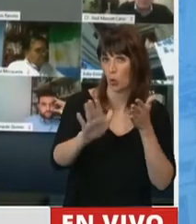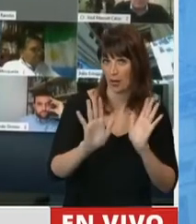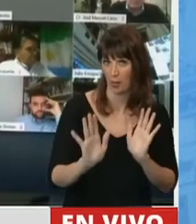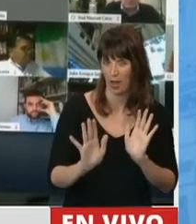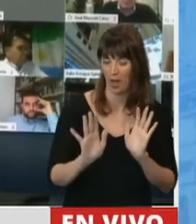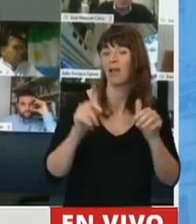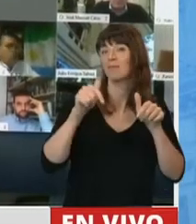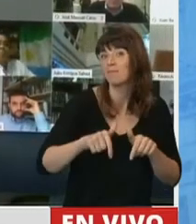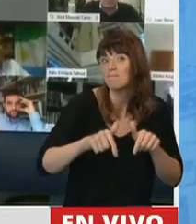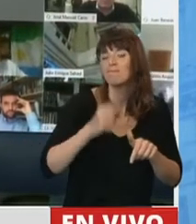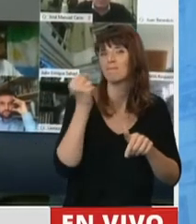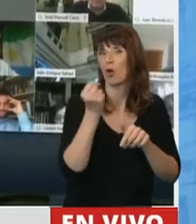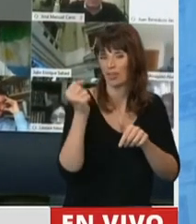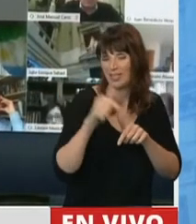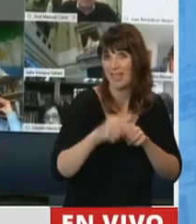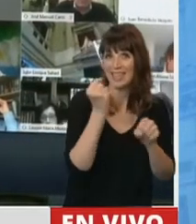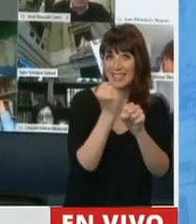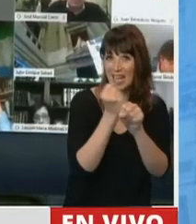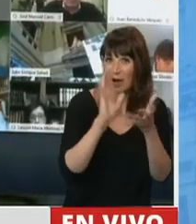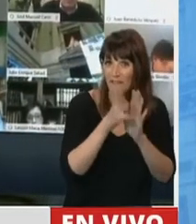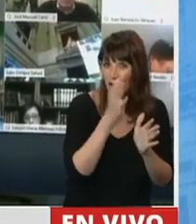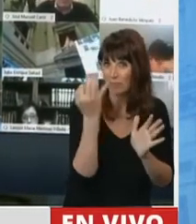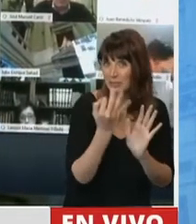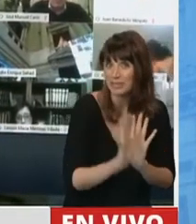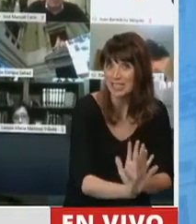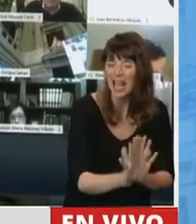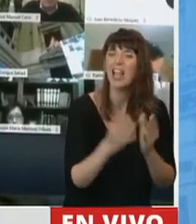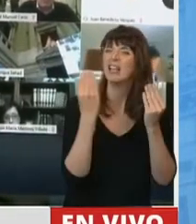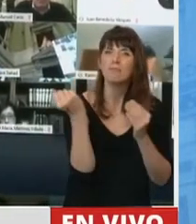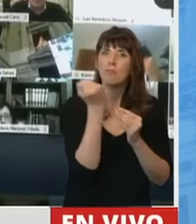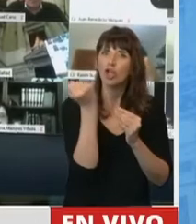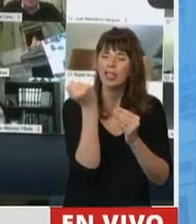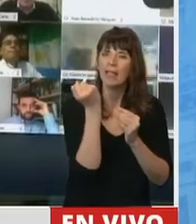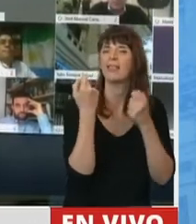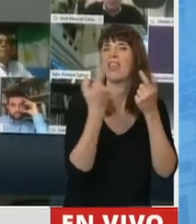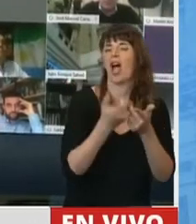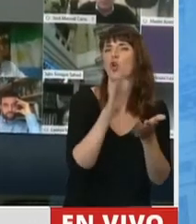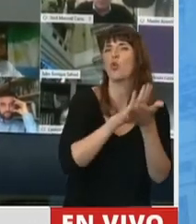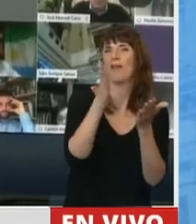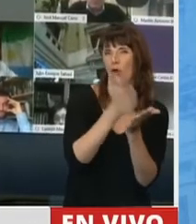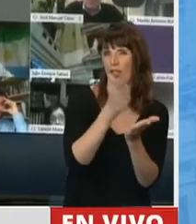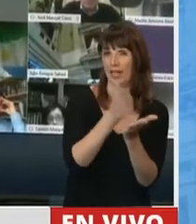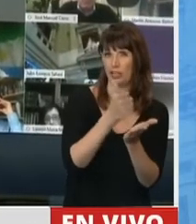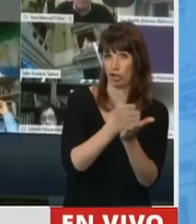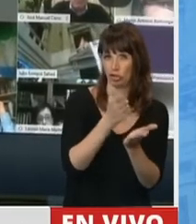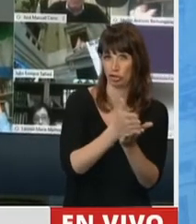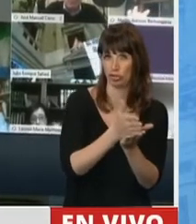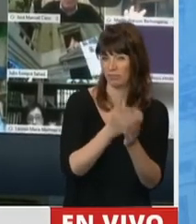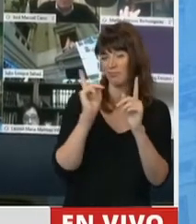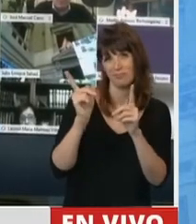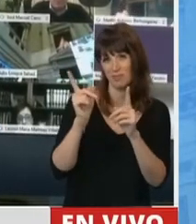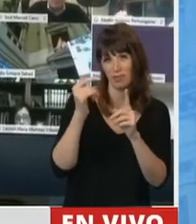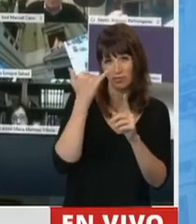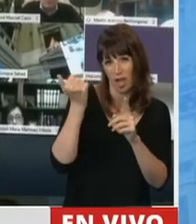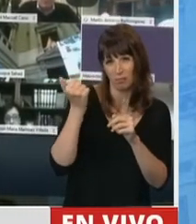que tenemos que reglamentar, es necesario incorporar principios o derechos nuevos, como justamente lo han hecho, lo han enumerado